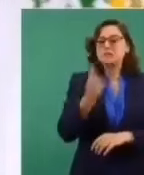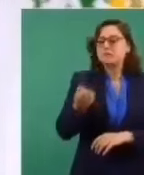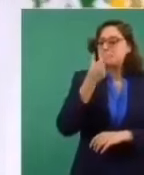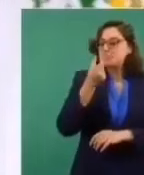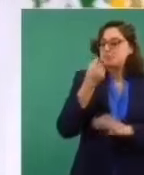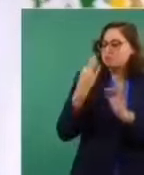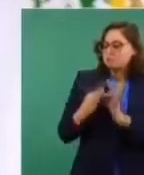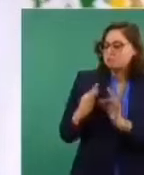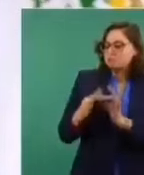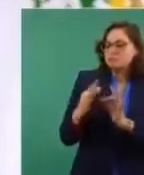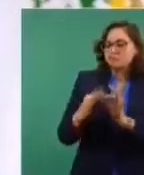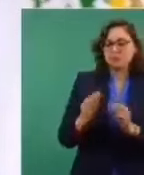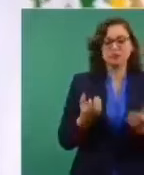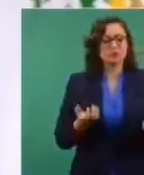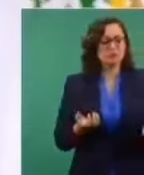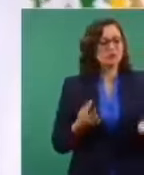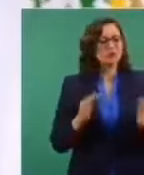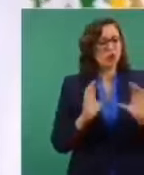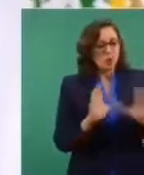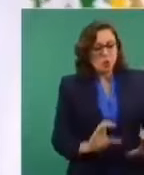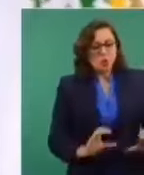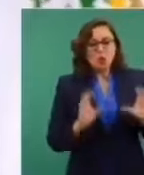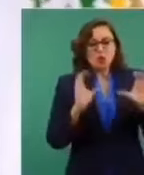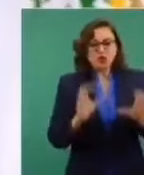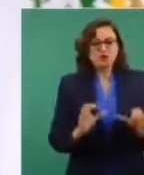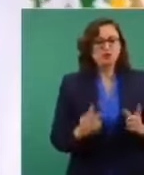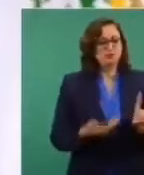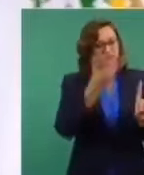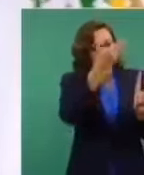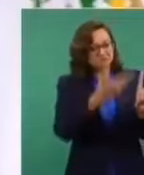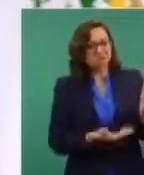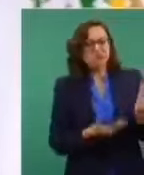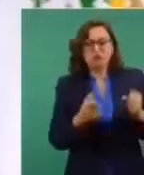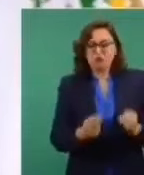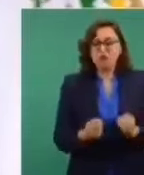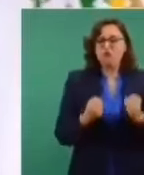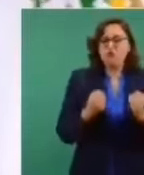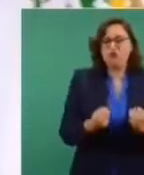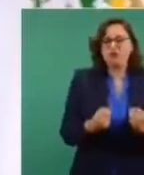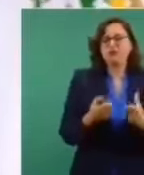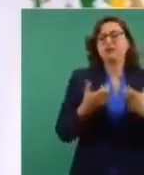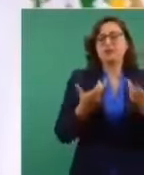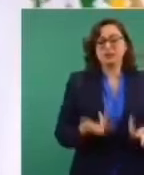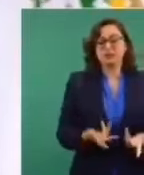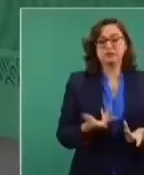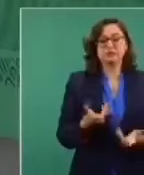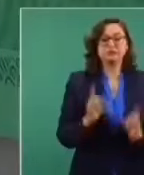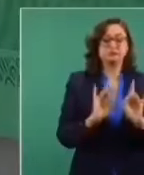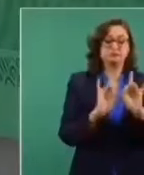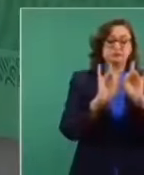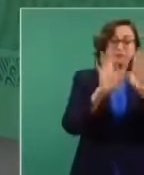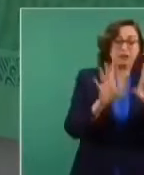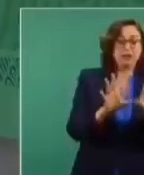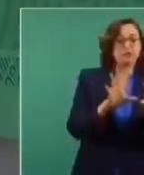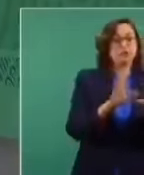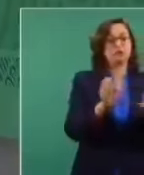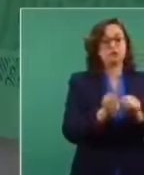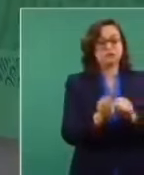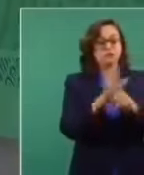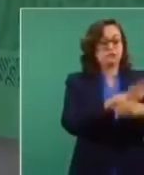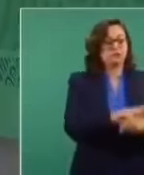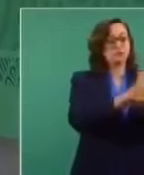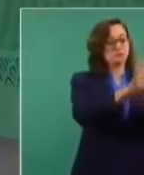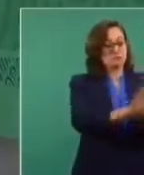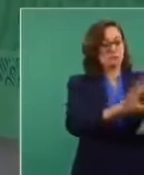cuando esto se sucede en un individuo, igual a sus posibilidades para que su enfermedad, como fue su caso, fuera tratada a